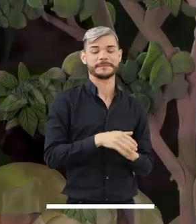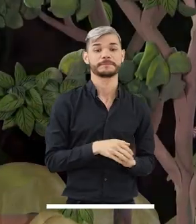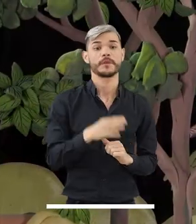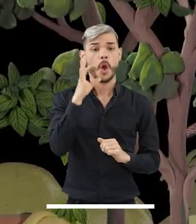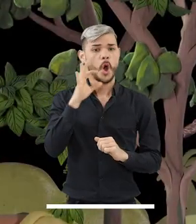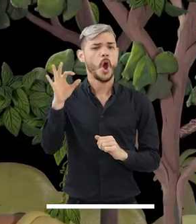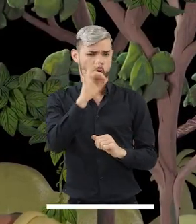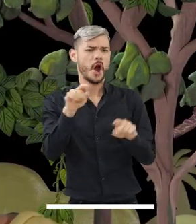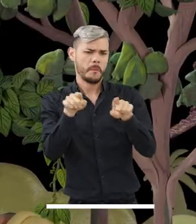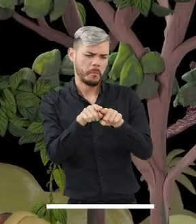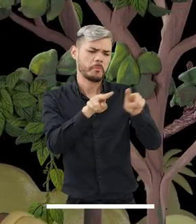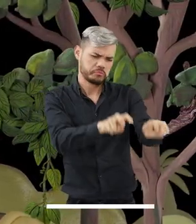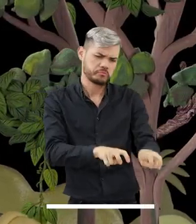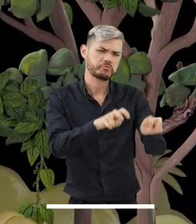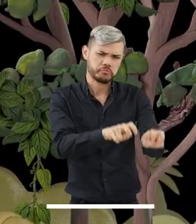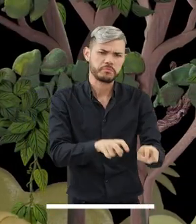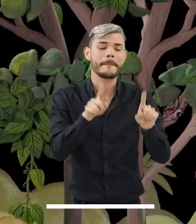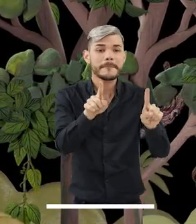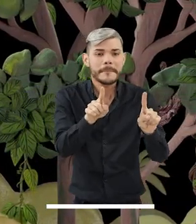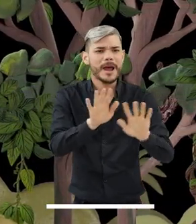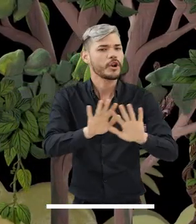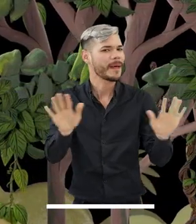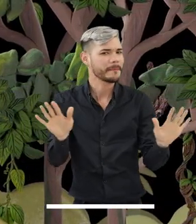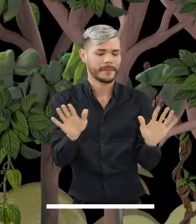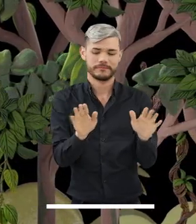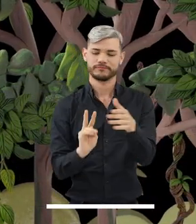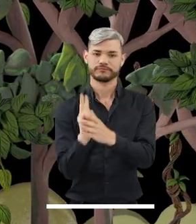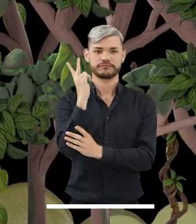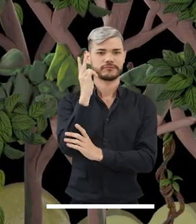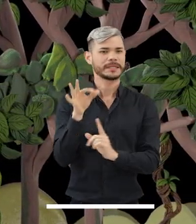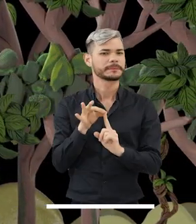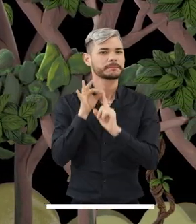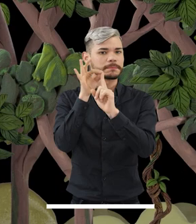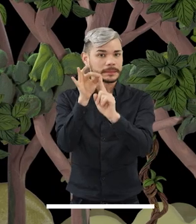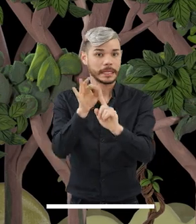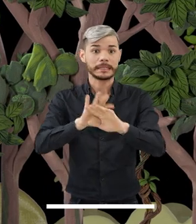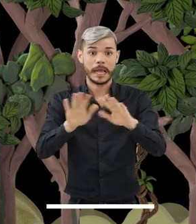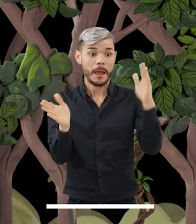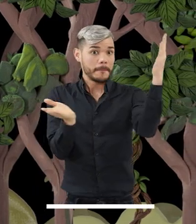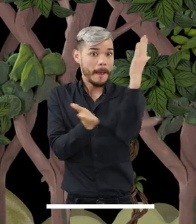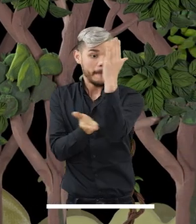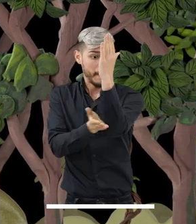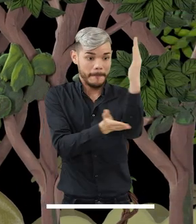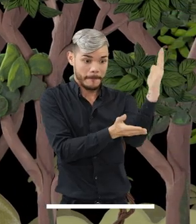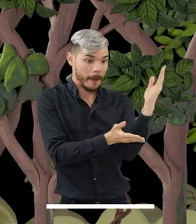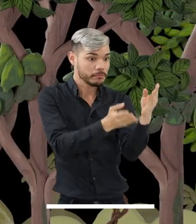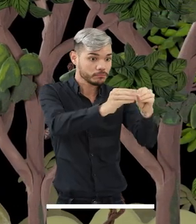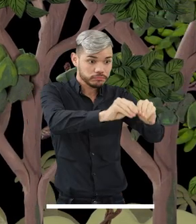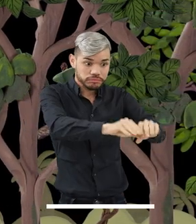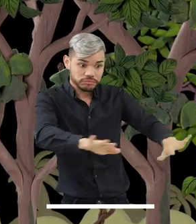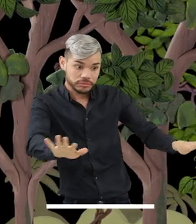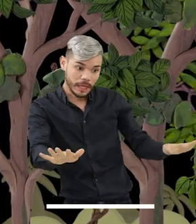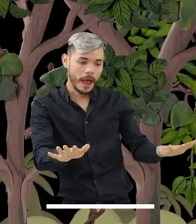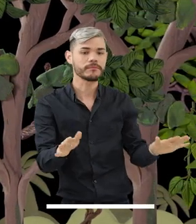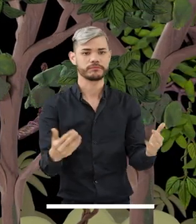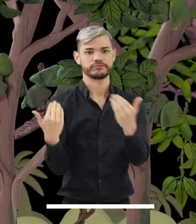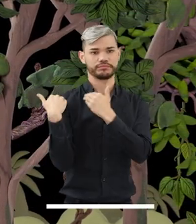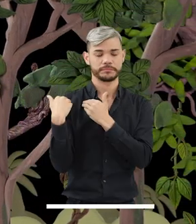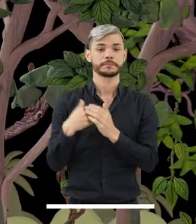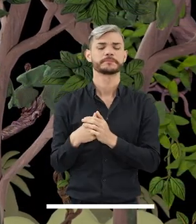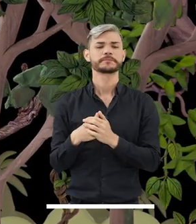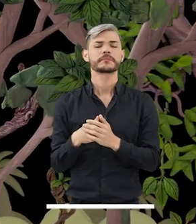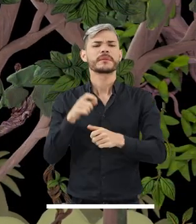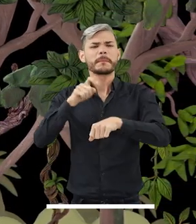también siembran, pero solamente las plantas sagradas y se encargan de tumbar el bosque para una nueva chagra cuando el rendimiento de la primera